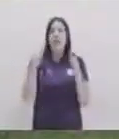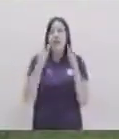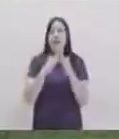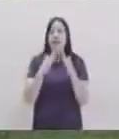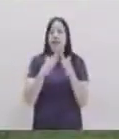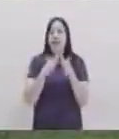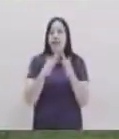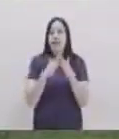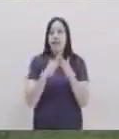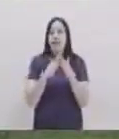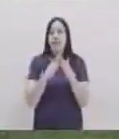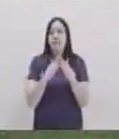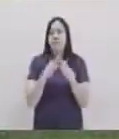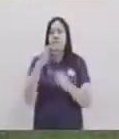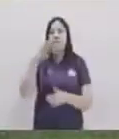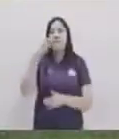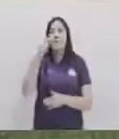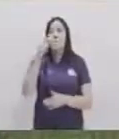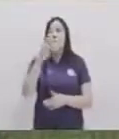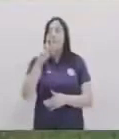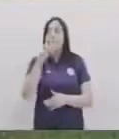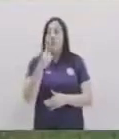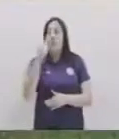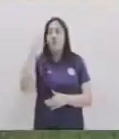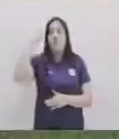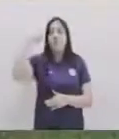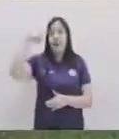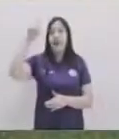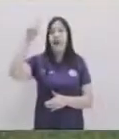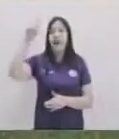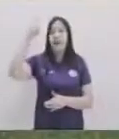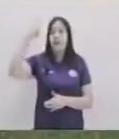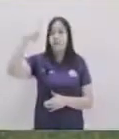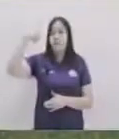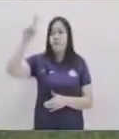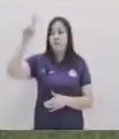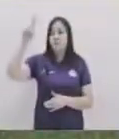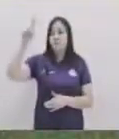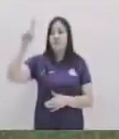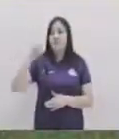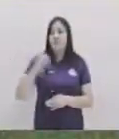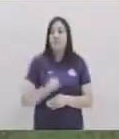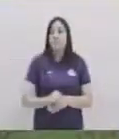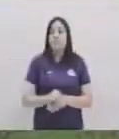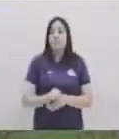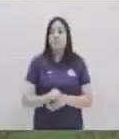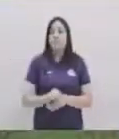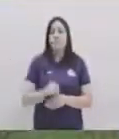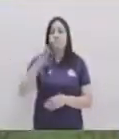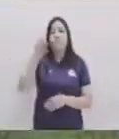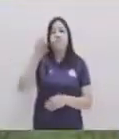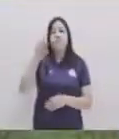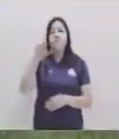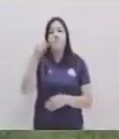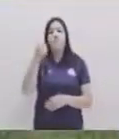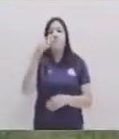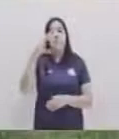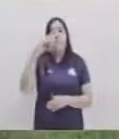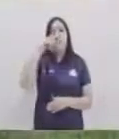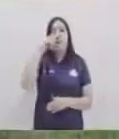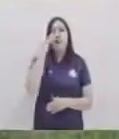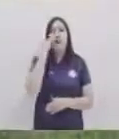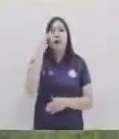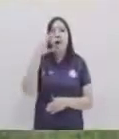para voy a llevar mi dedo índice hacia afuera practicar mi dedo índice